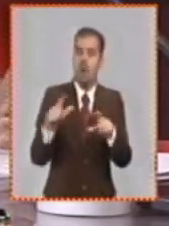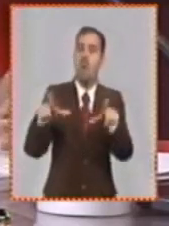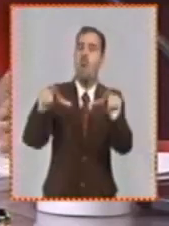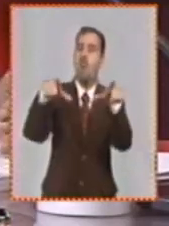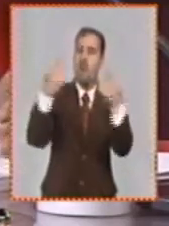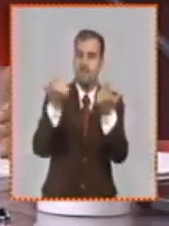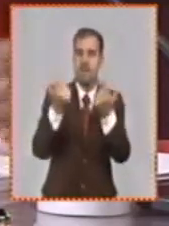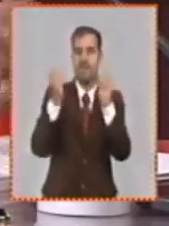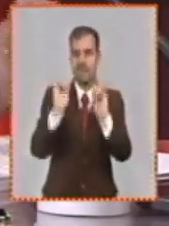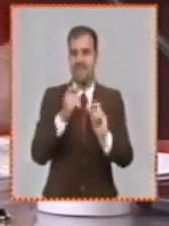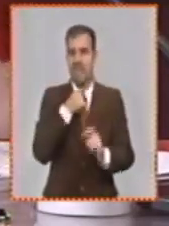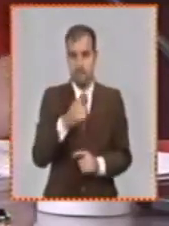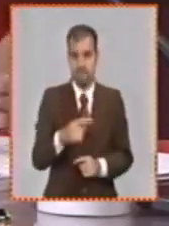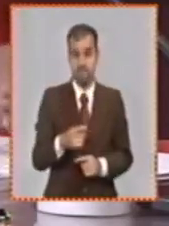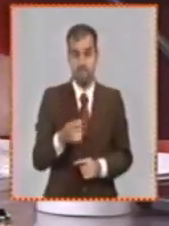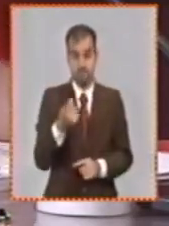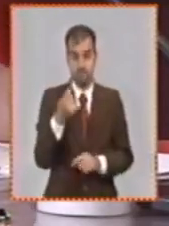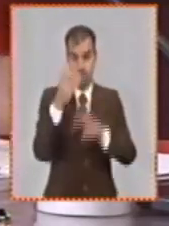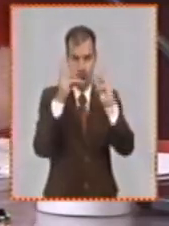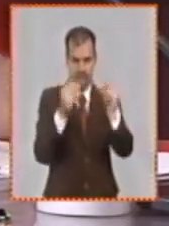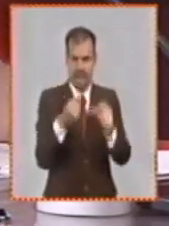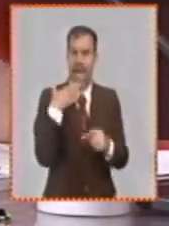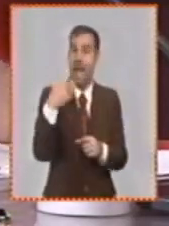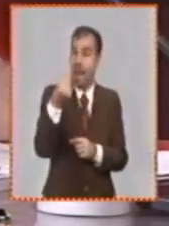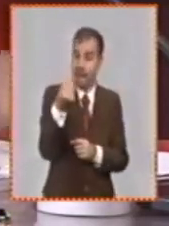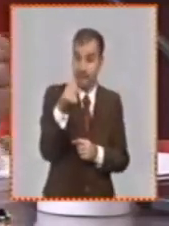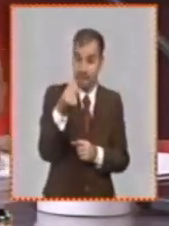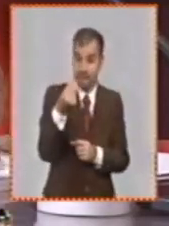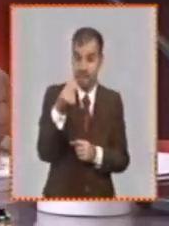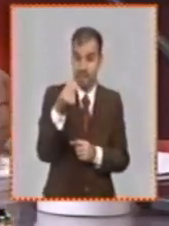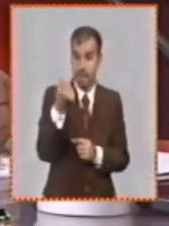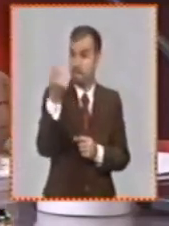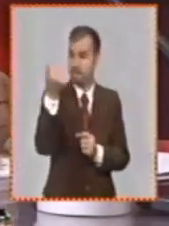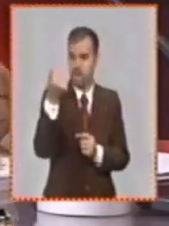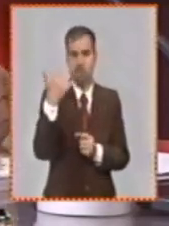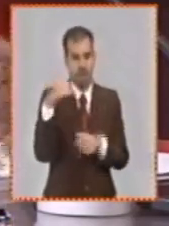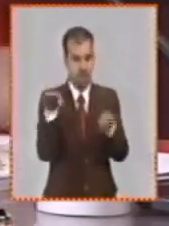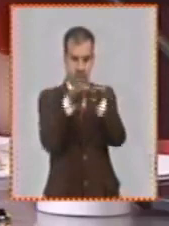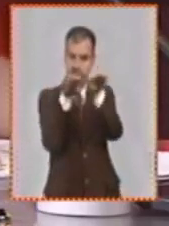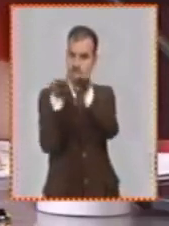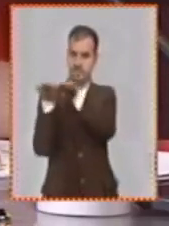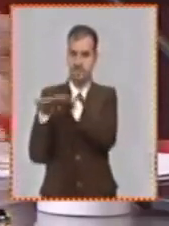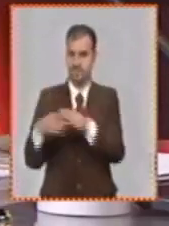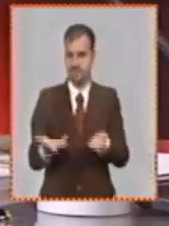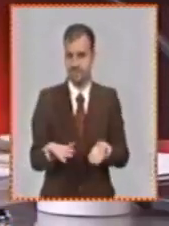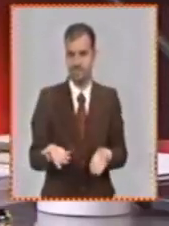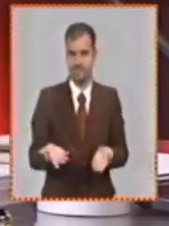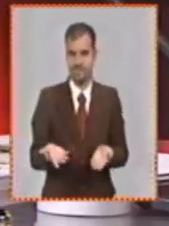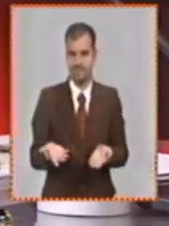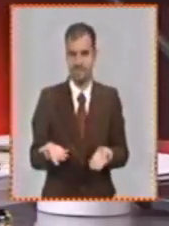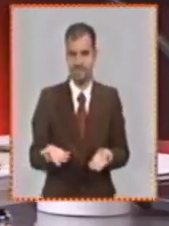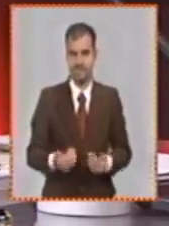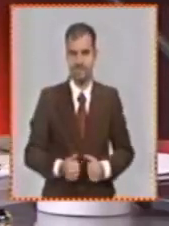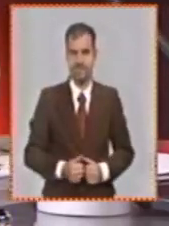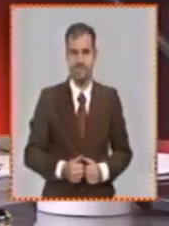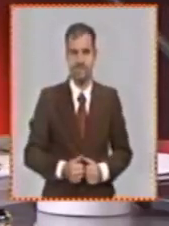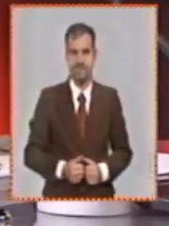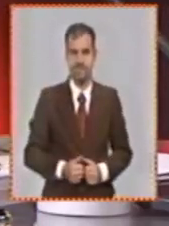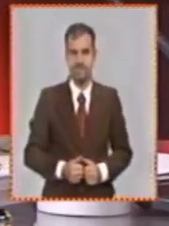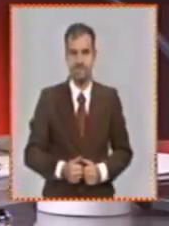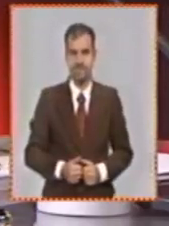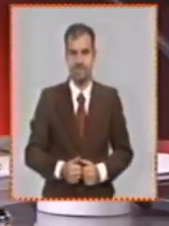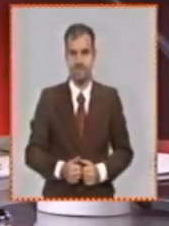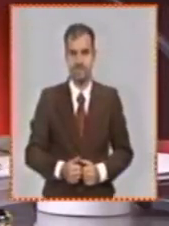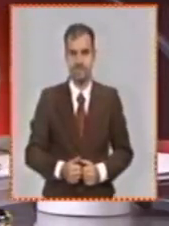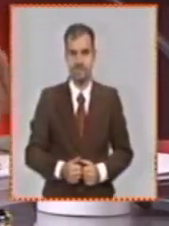que es el cumplimiento de que se despachen las cantidades calidades y precios que corresponden y por supuesto asociado